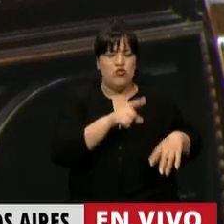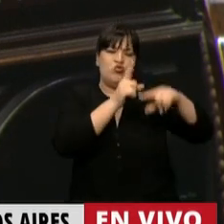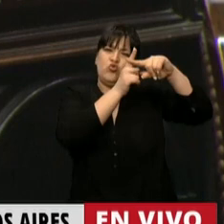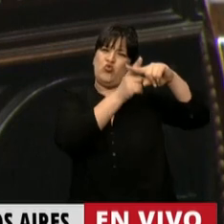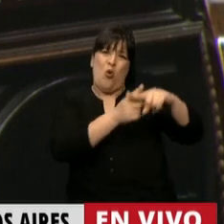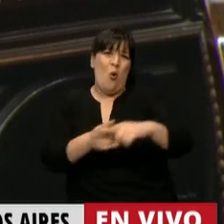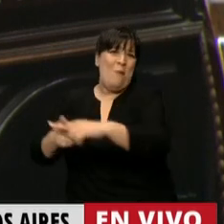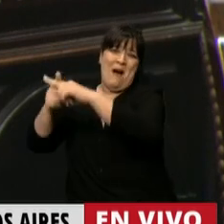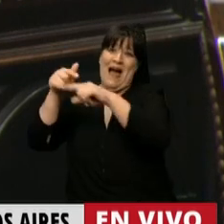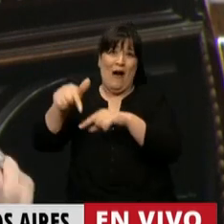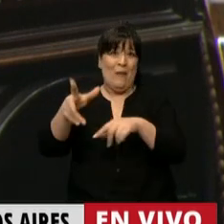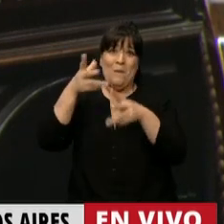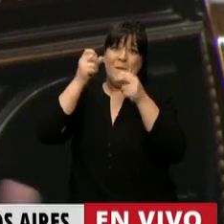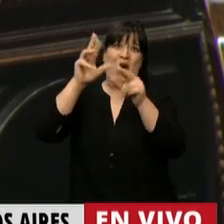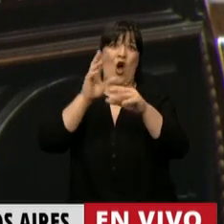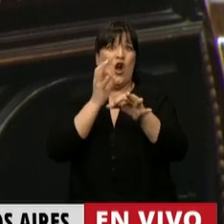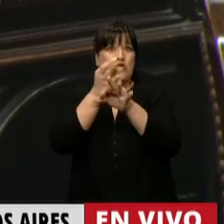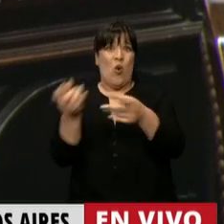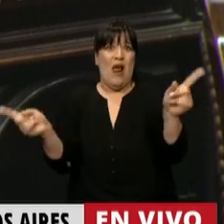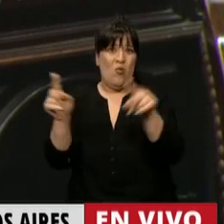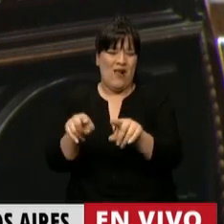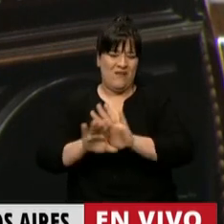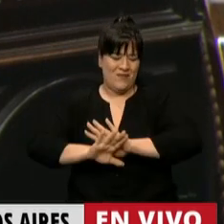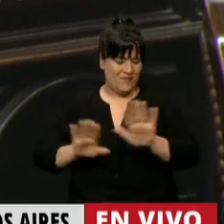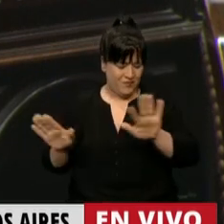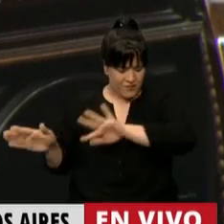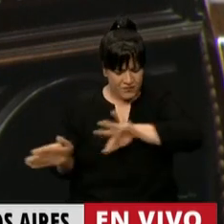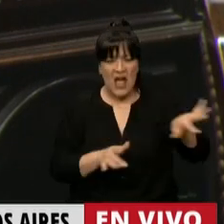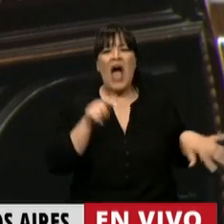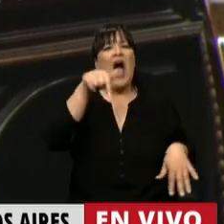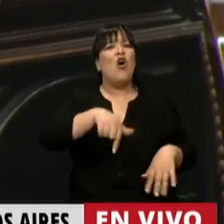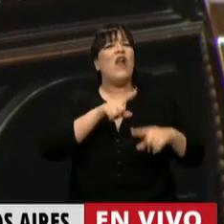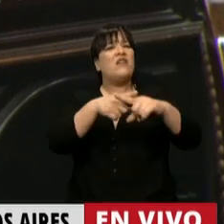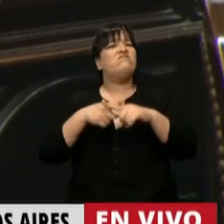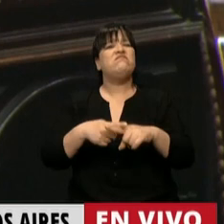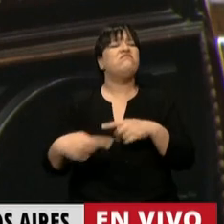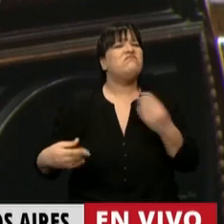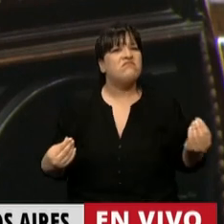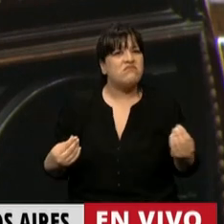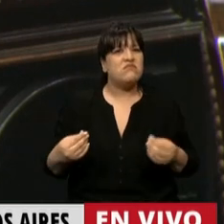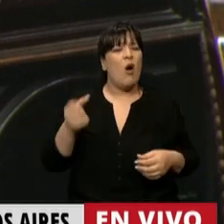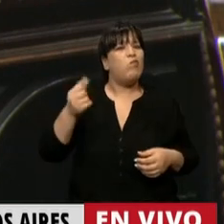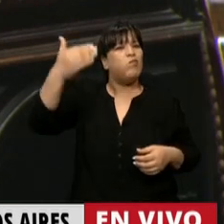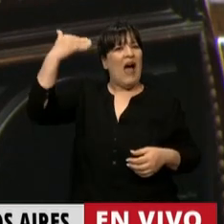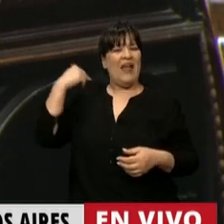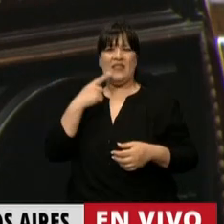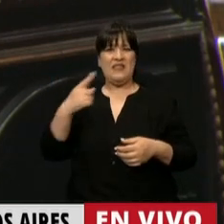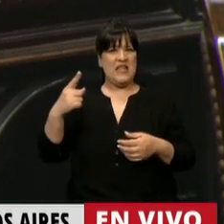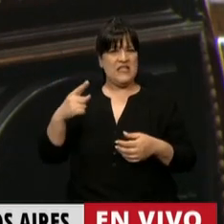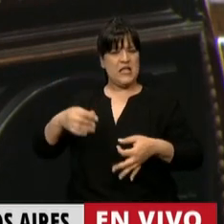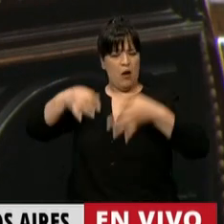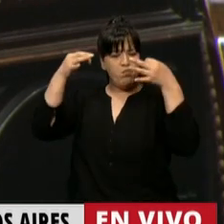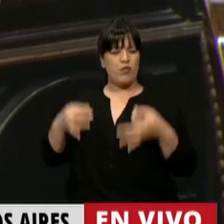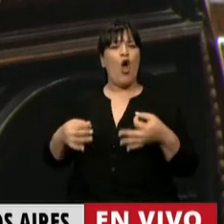montón de otras barbarias. Y aquí, ¿qué estamos discutiendo? Algún diputado propinante habló de la soberanía